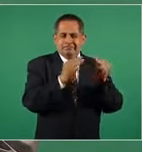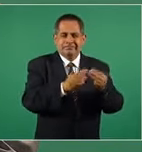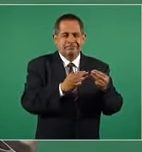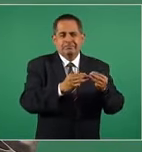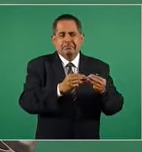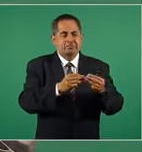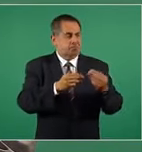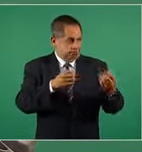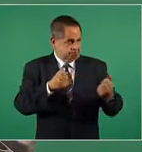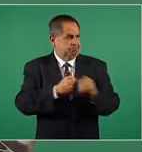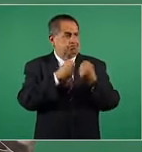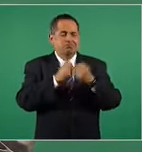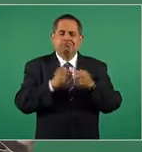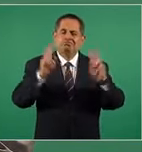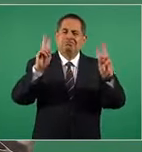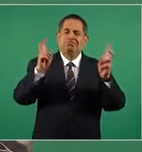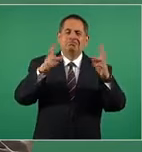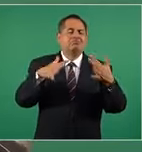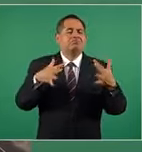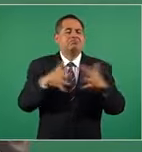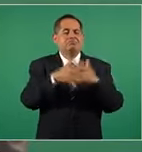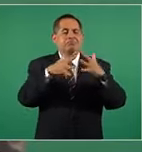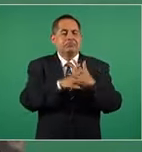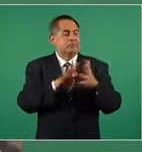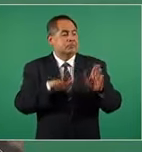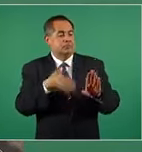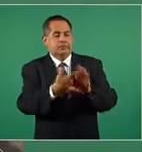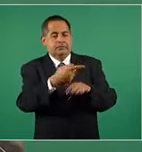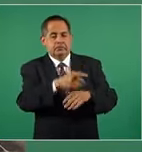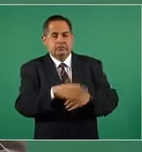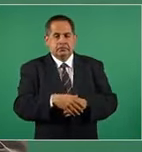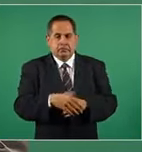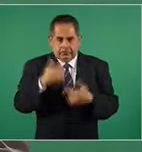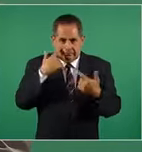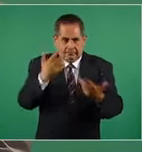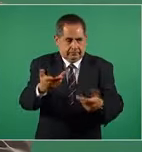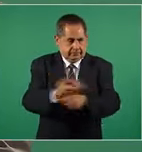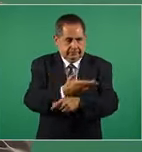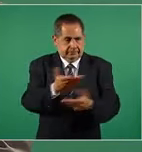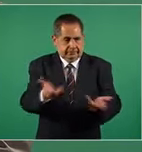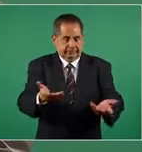delincuencia y miren lo que ocasionó.